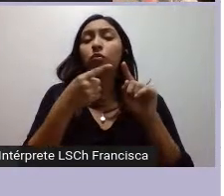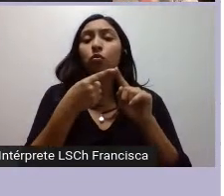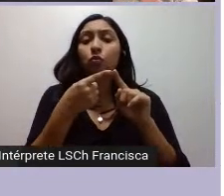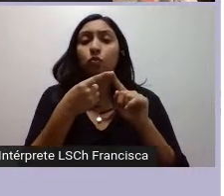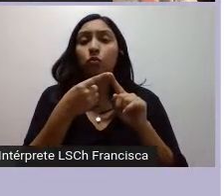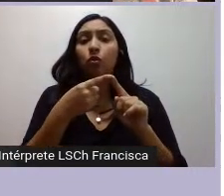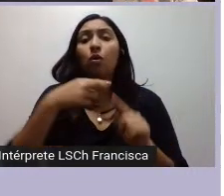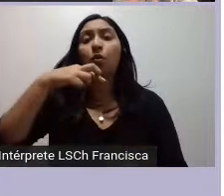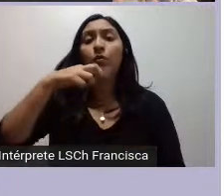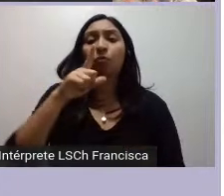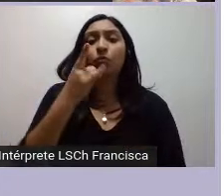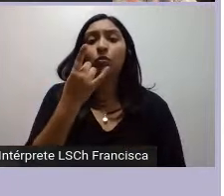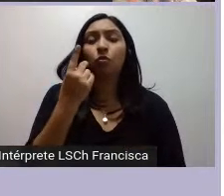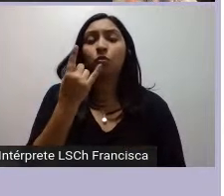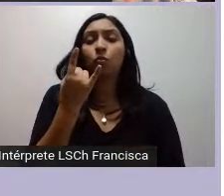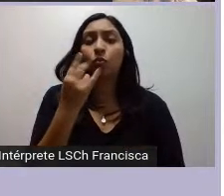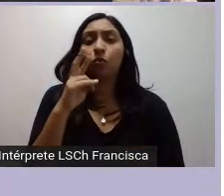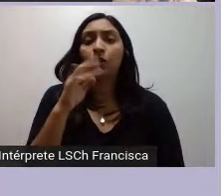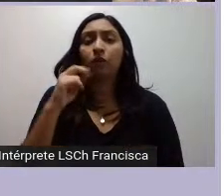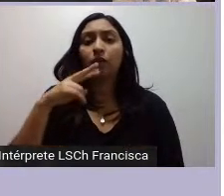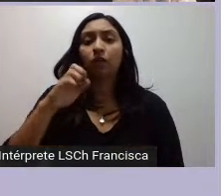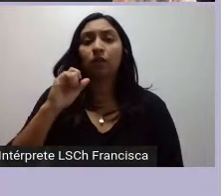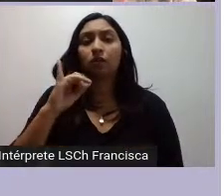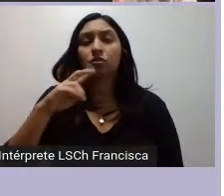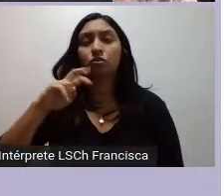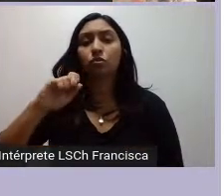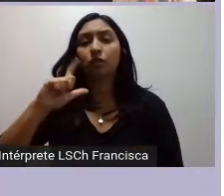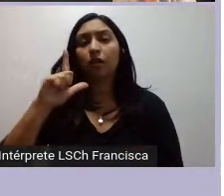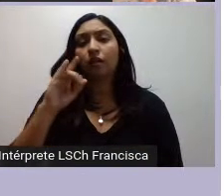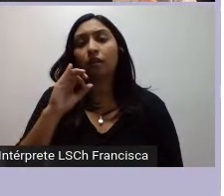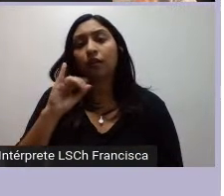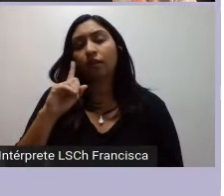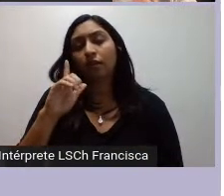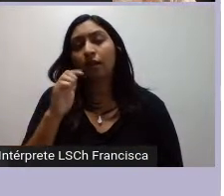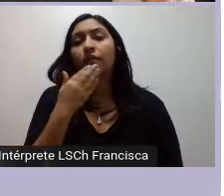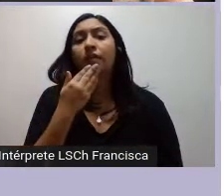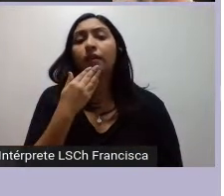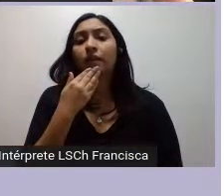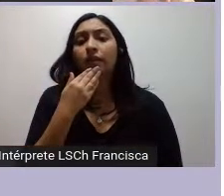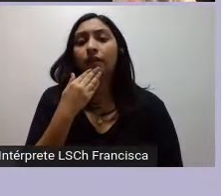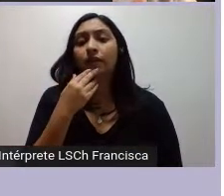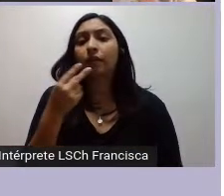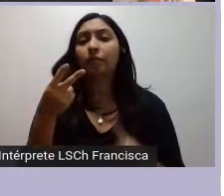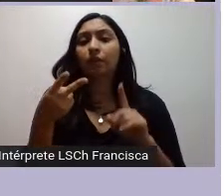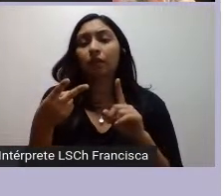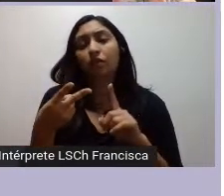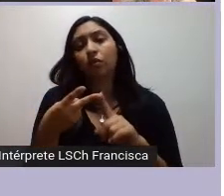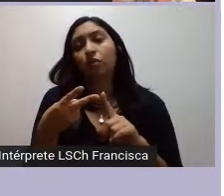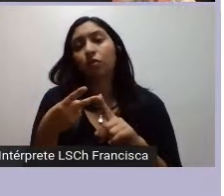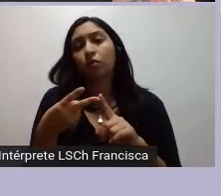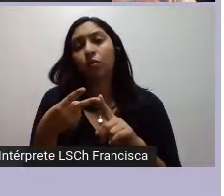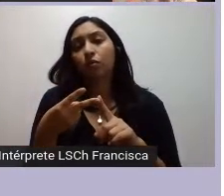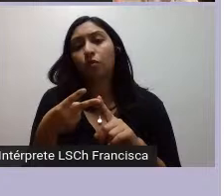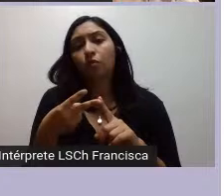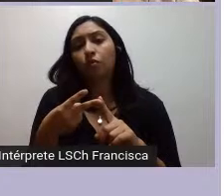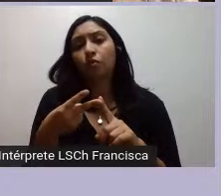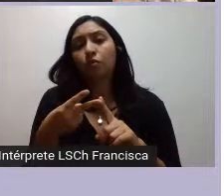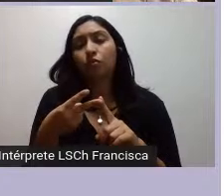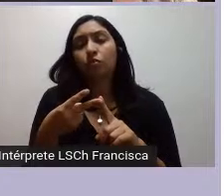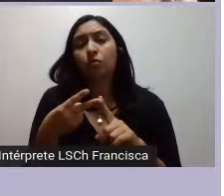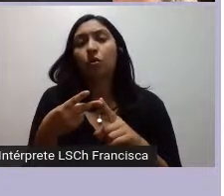Otros aspectos que están siendo muy debatidos en la década del 80, algunos van a ser instaurados por los gobiernos de la concertación de partidos por la democracia,